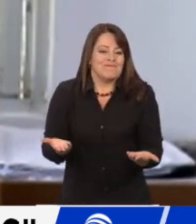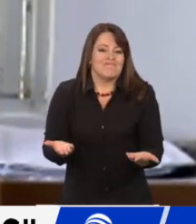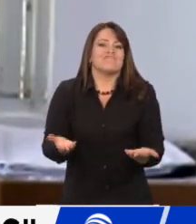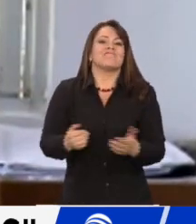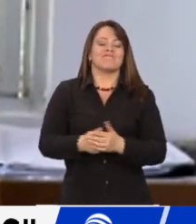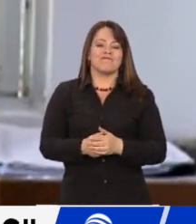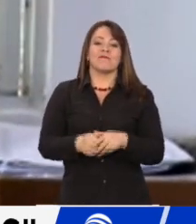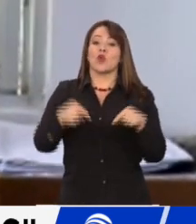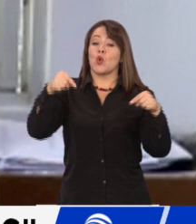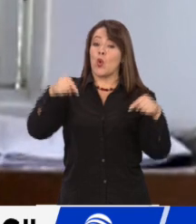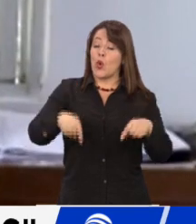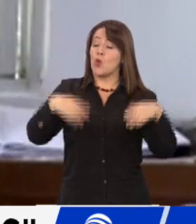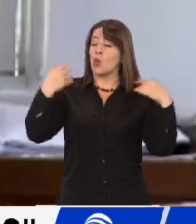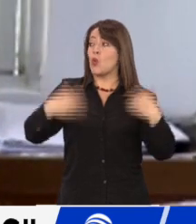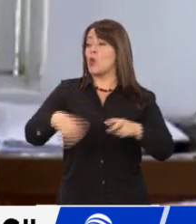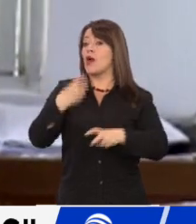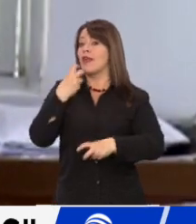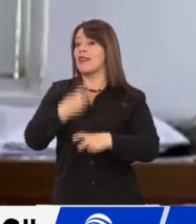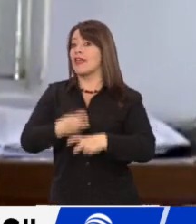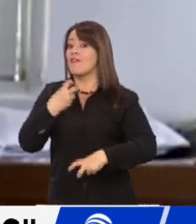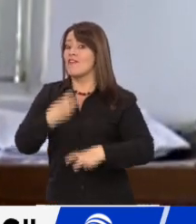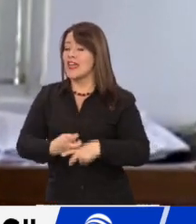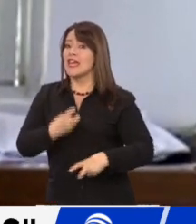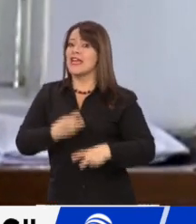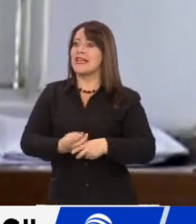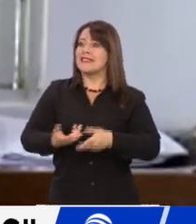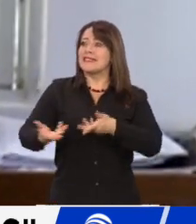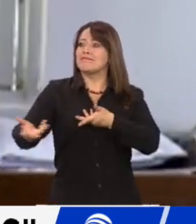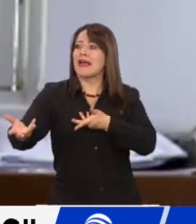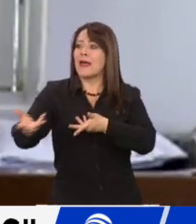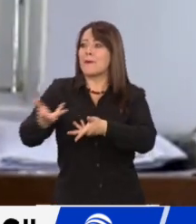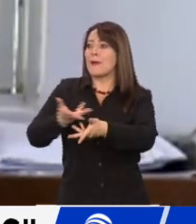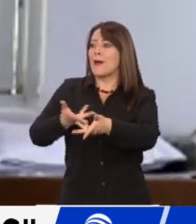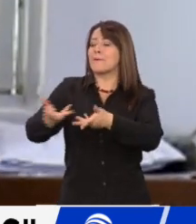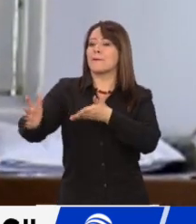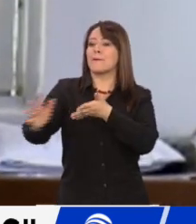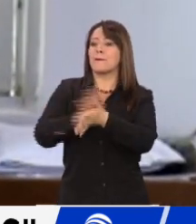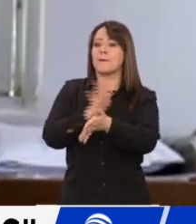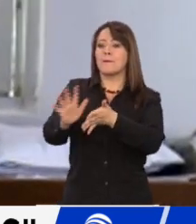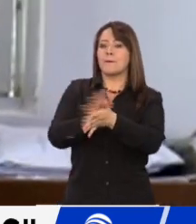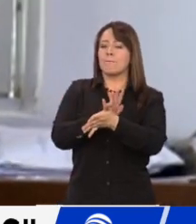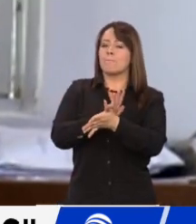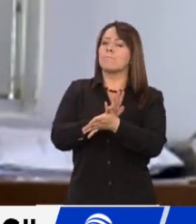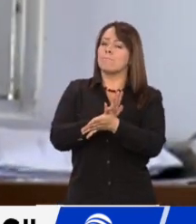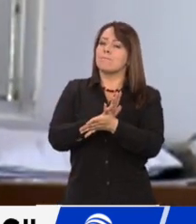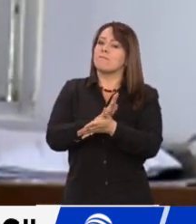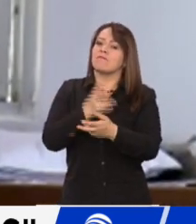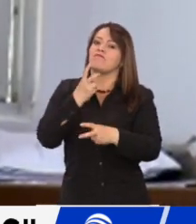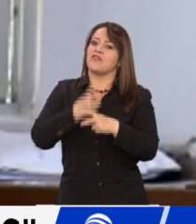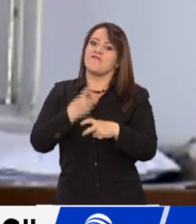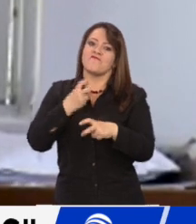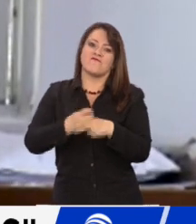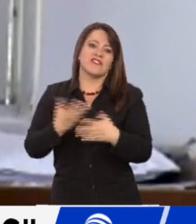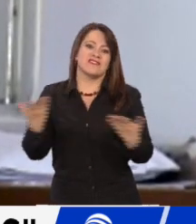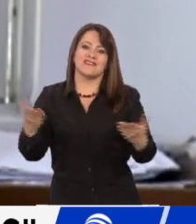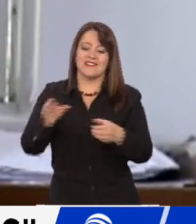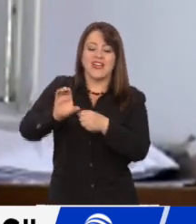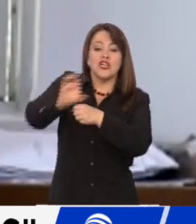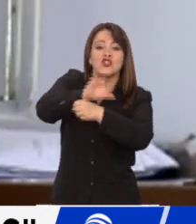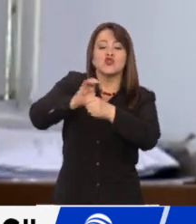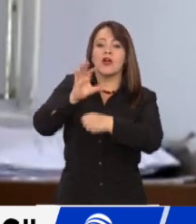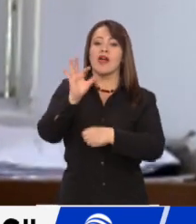Hoy ha sido bien complicado hacer intercambio de información con la vecina ciudad de Tabatinga.